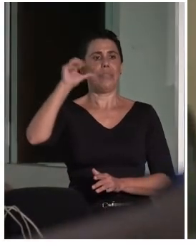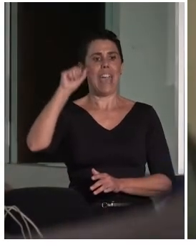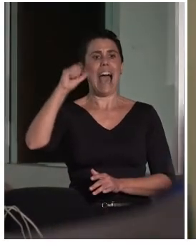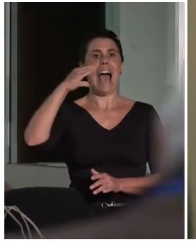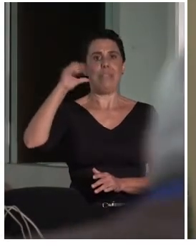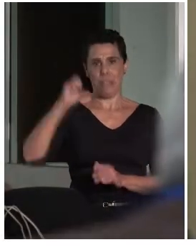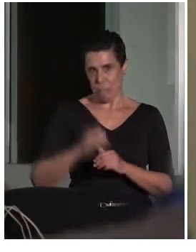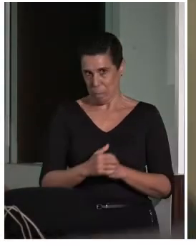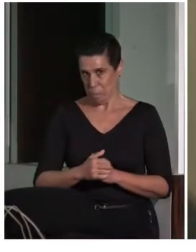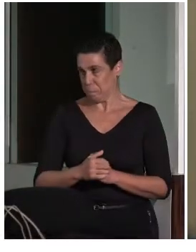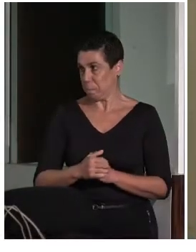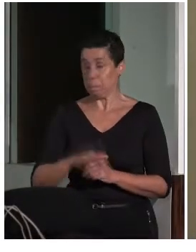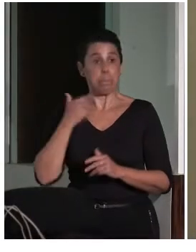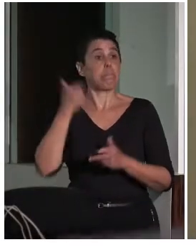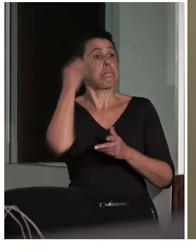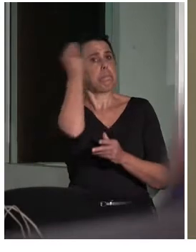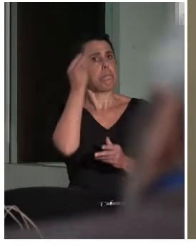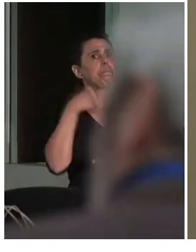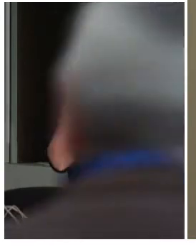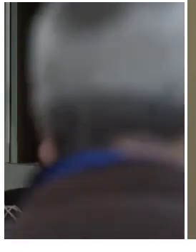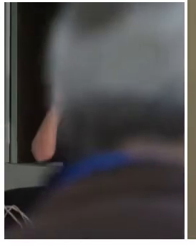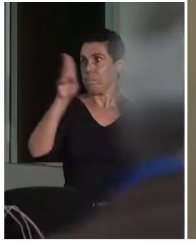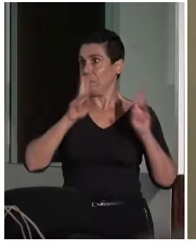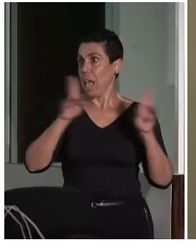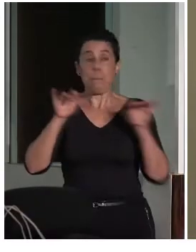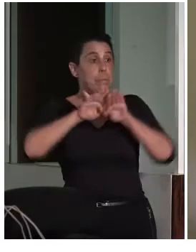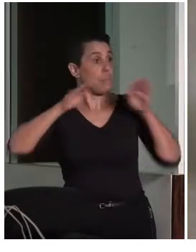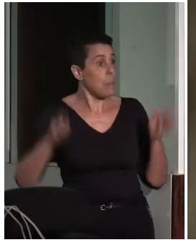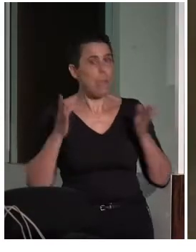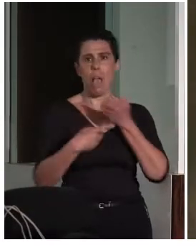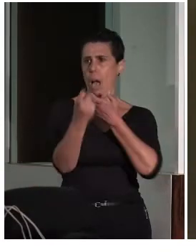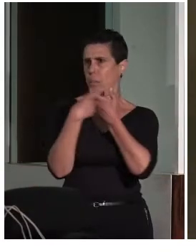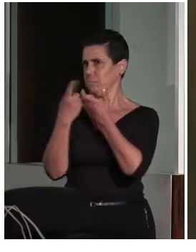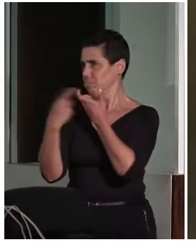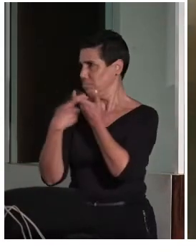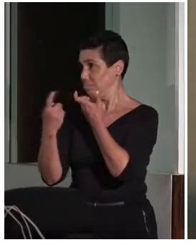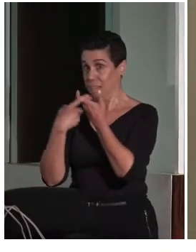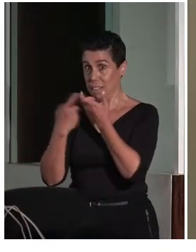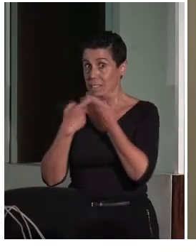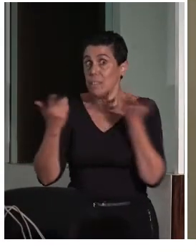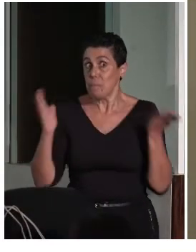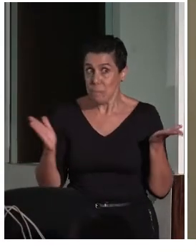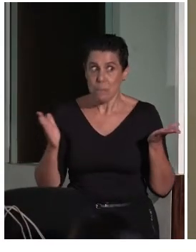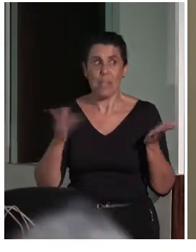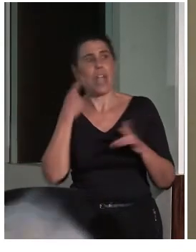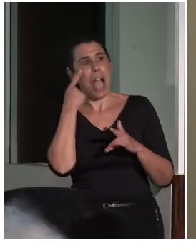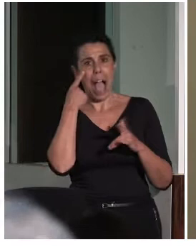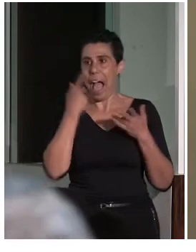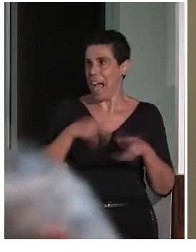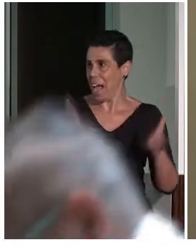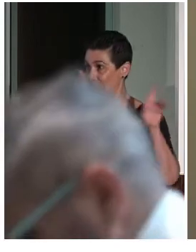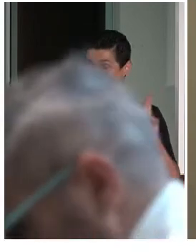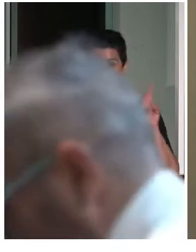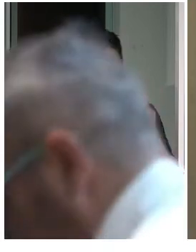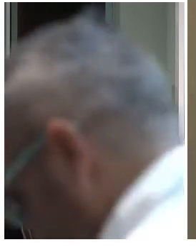PREDIF. Es un poco como la hemos considerado y establecido. Así que espero que haya